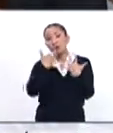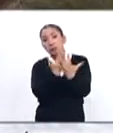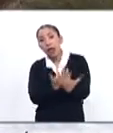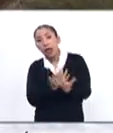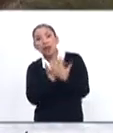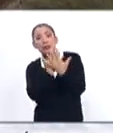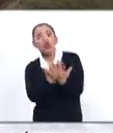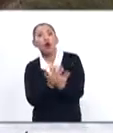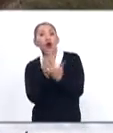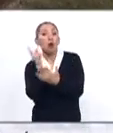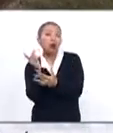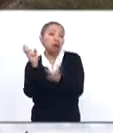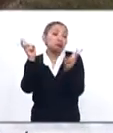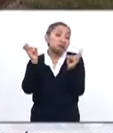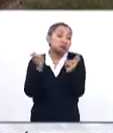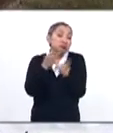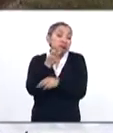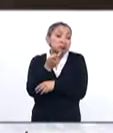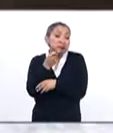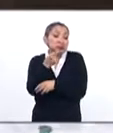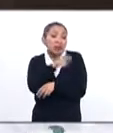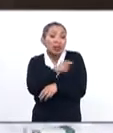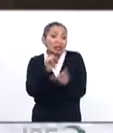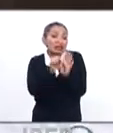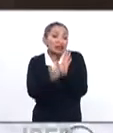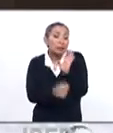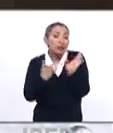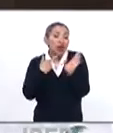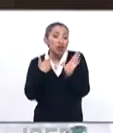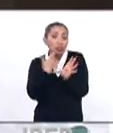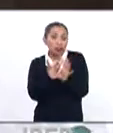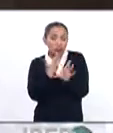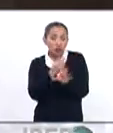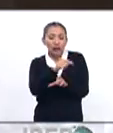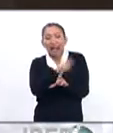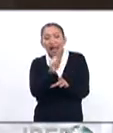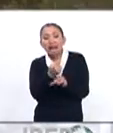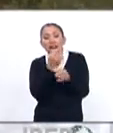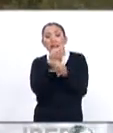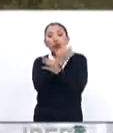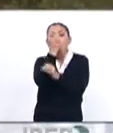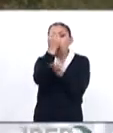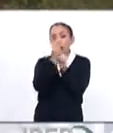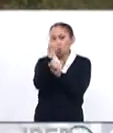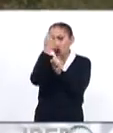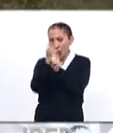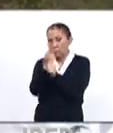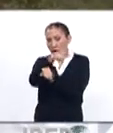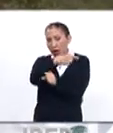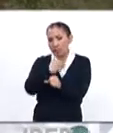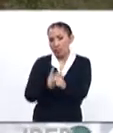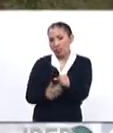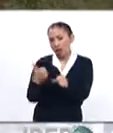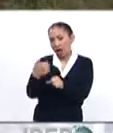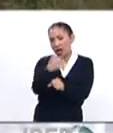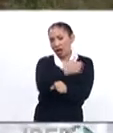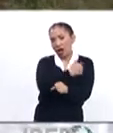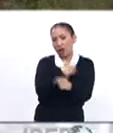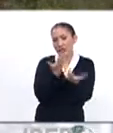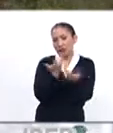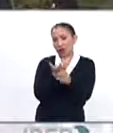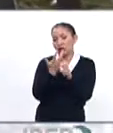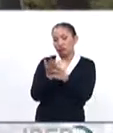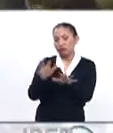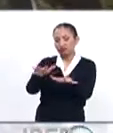supuesto, la parte también del sistema político estadounidense, ya que se trata de un informe anual que los presidentes de Estados Unidos